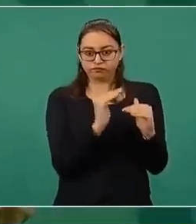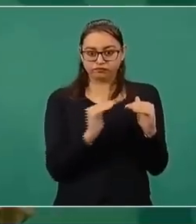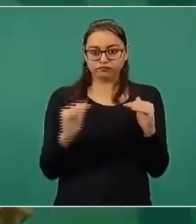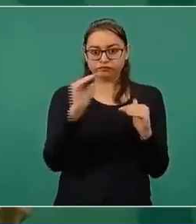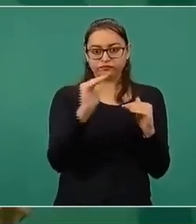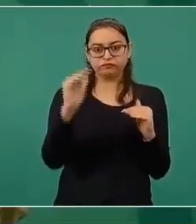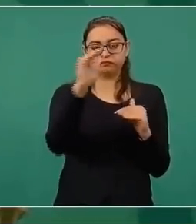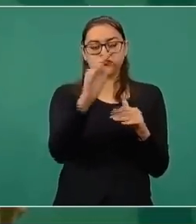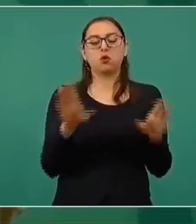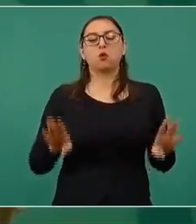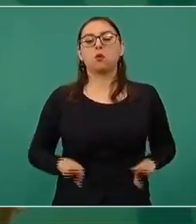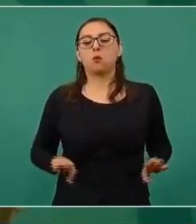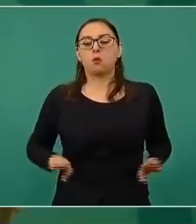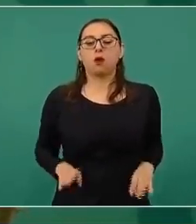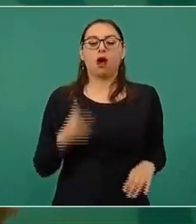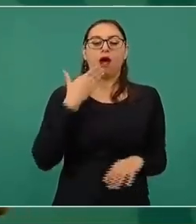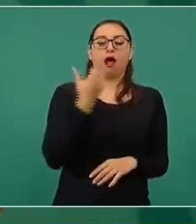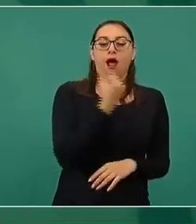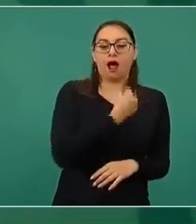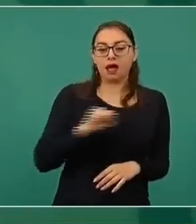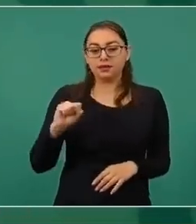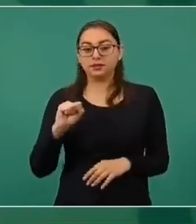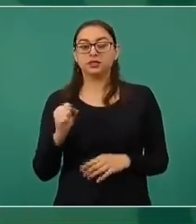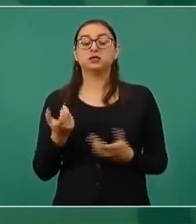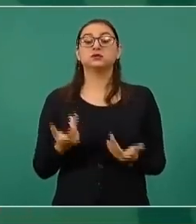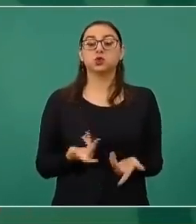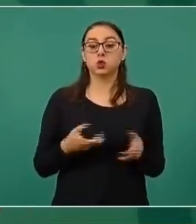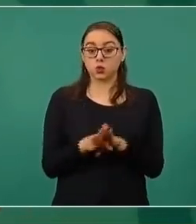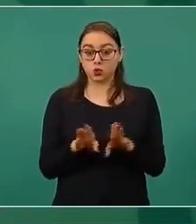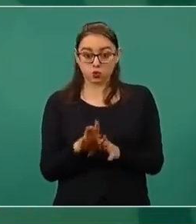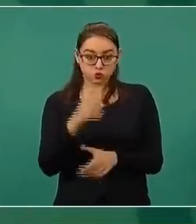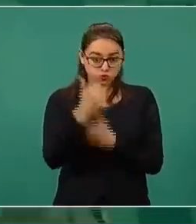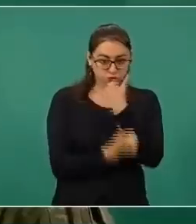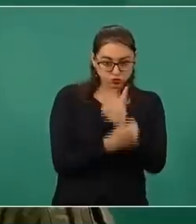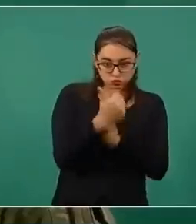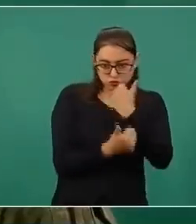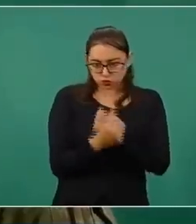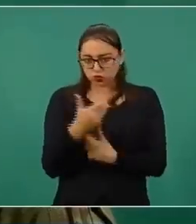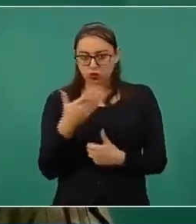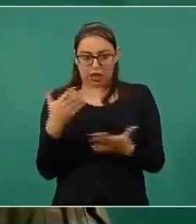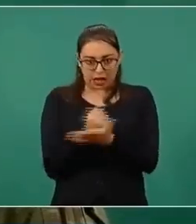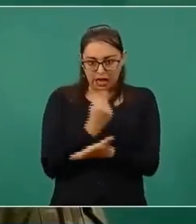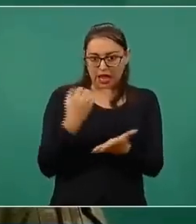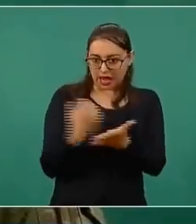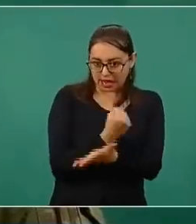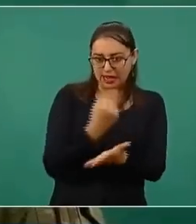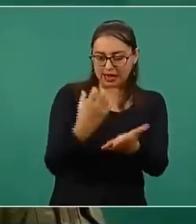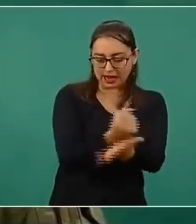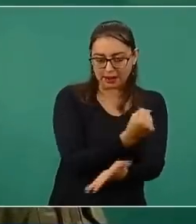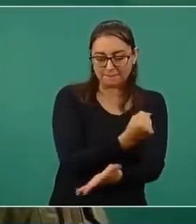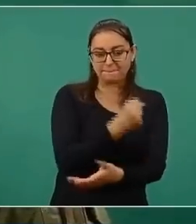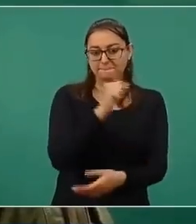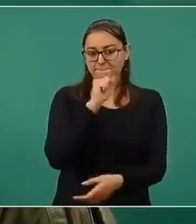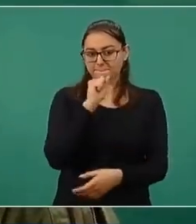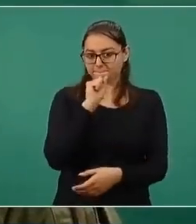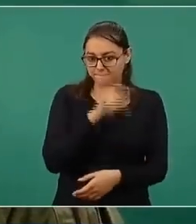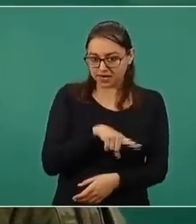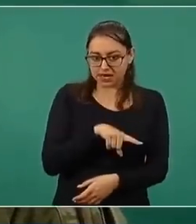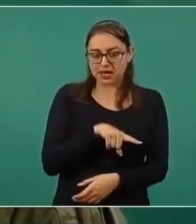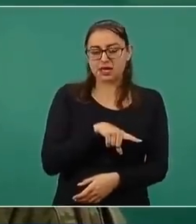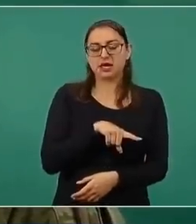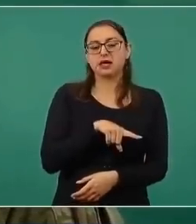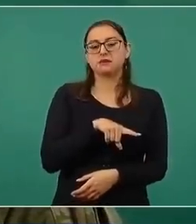capacidad, que hayan sido por concurso, que hayan sido otorgados